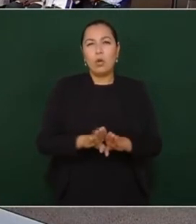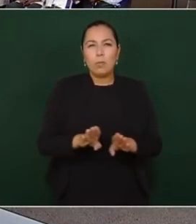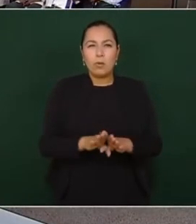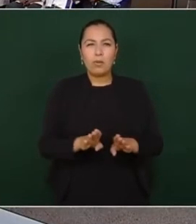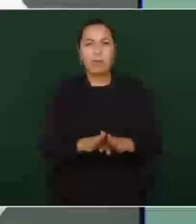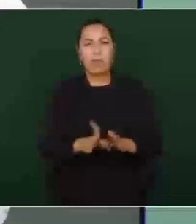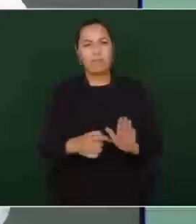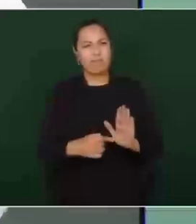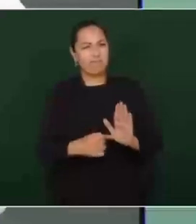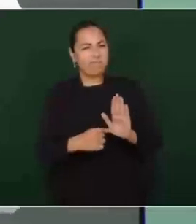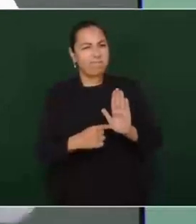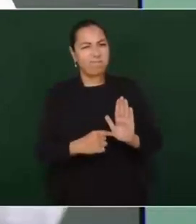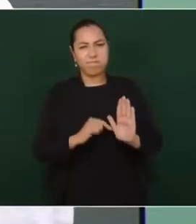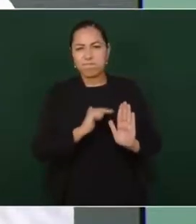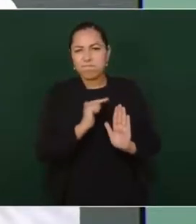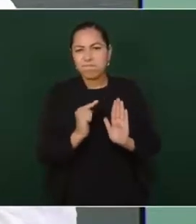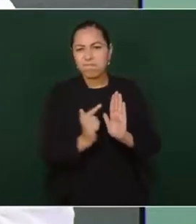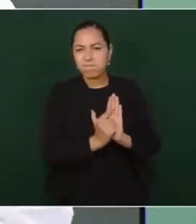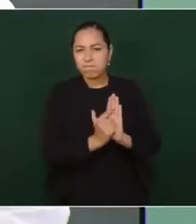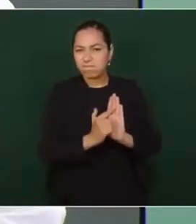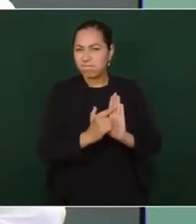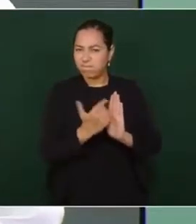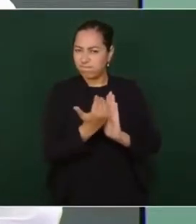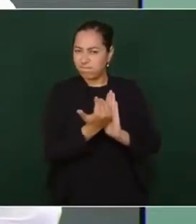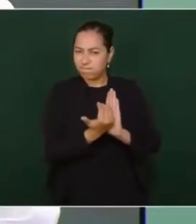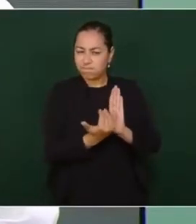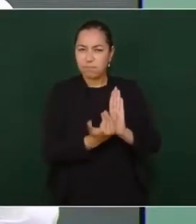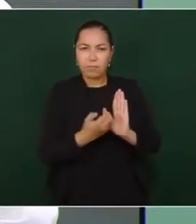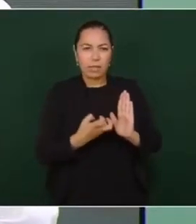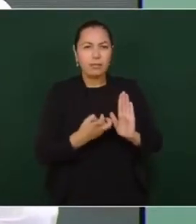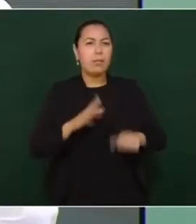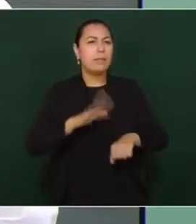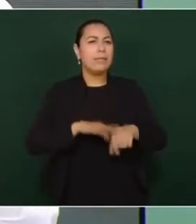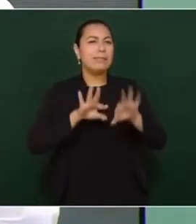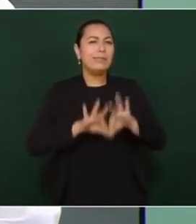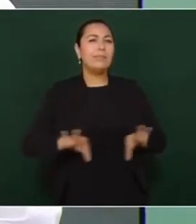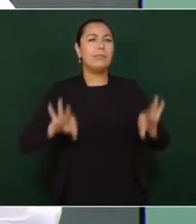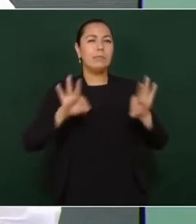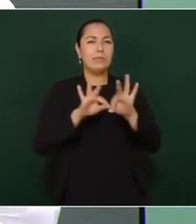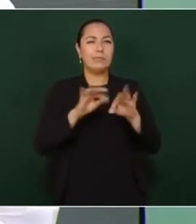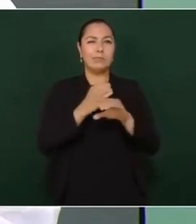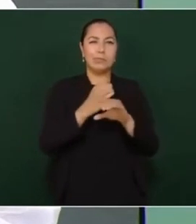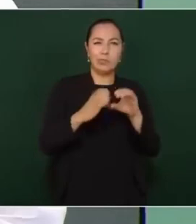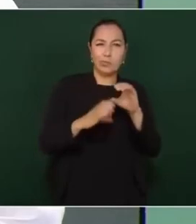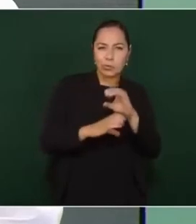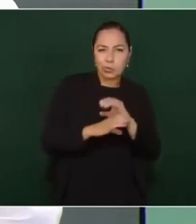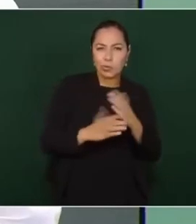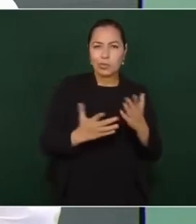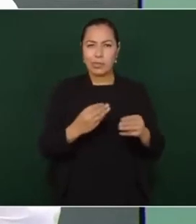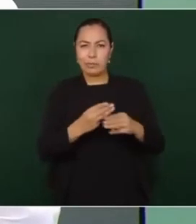en donde lo importante era lo material y